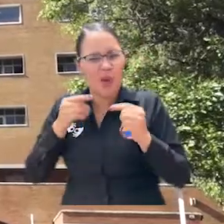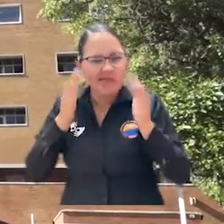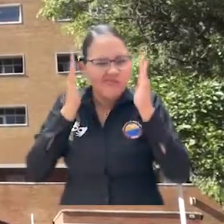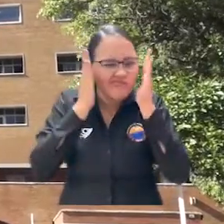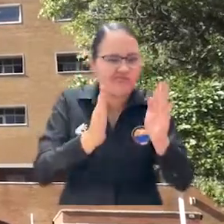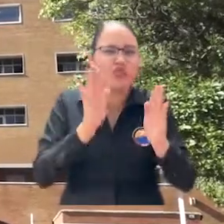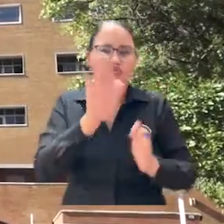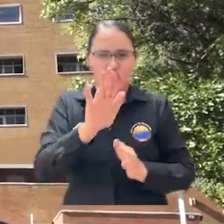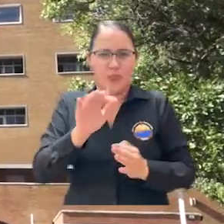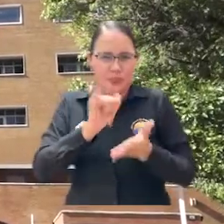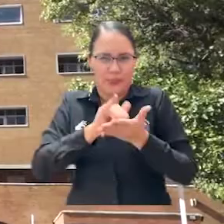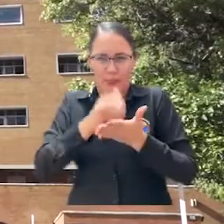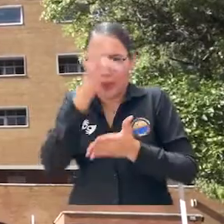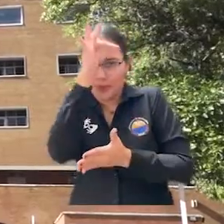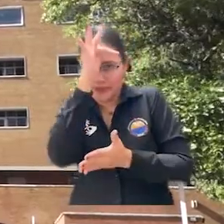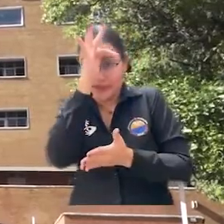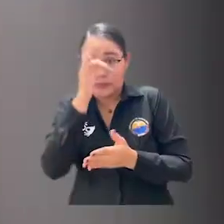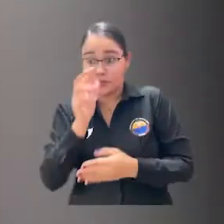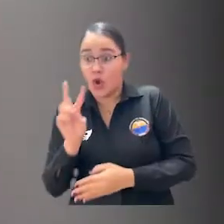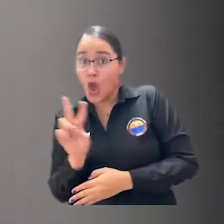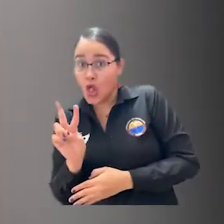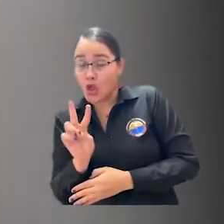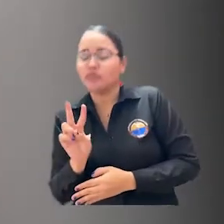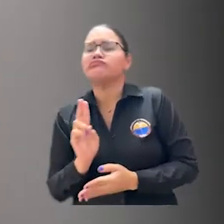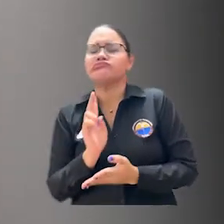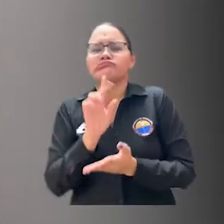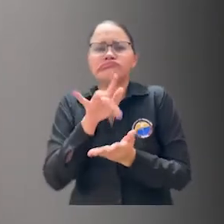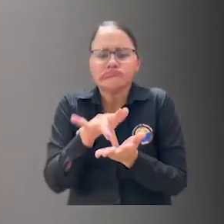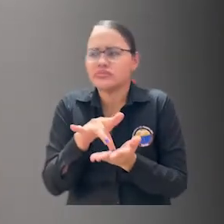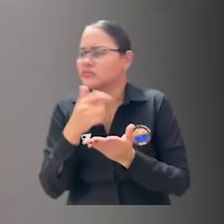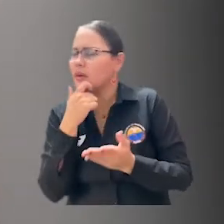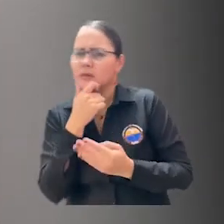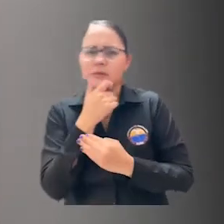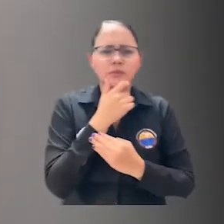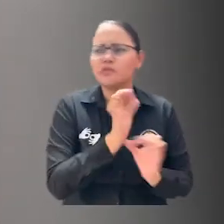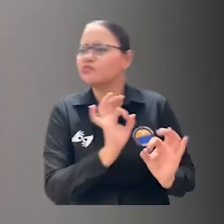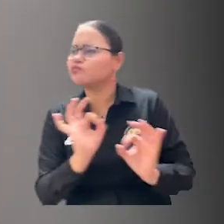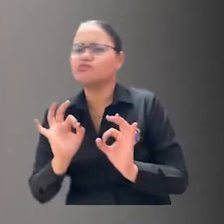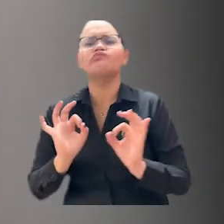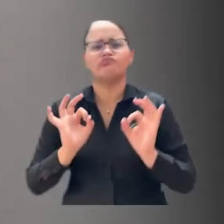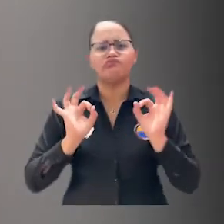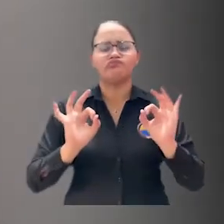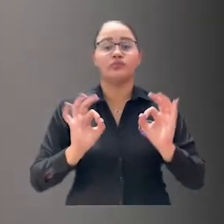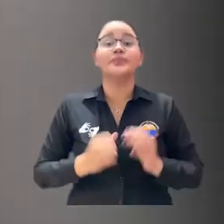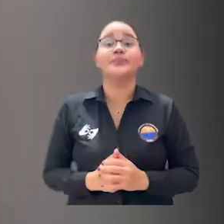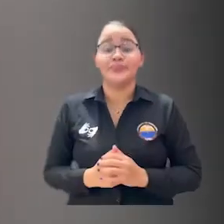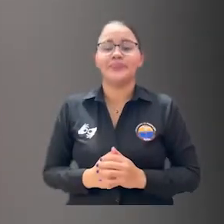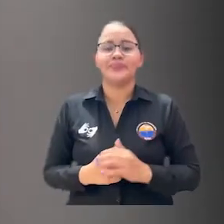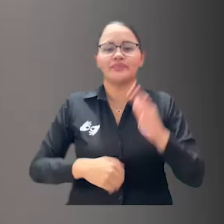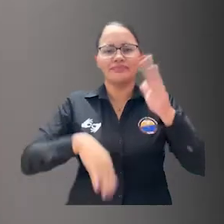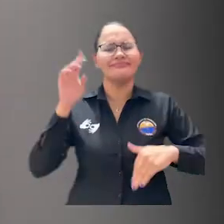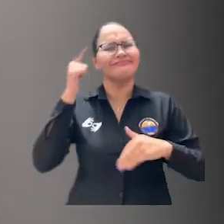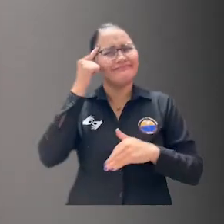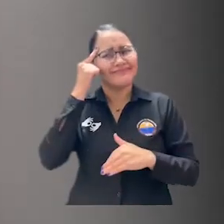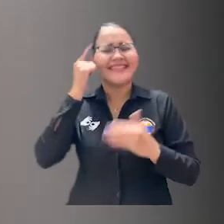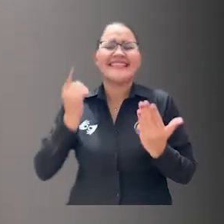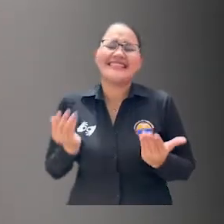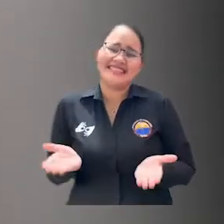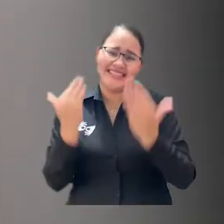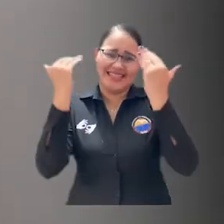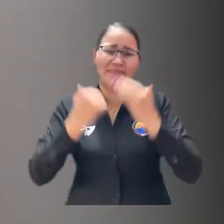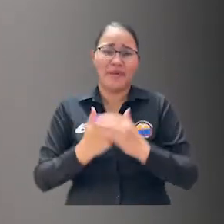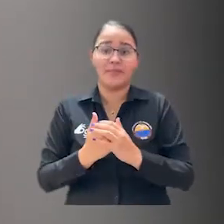del hospital Julio Méndez Barreneche. Conociendo también que el hospital universitario es una institución académica nos